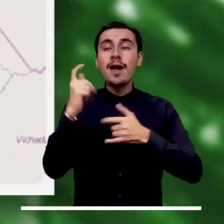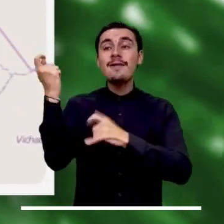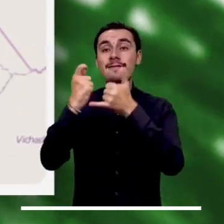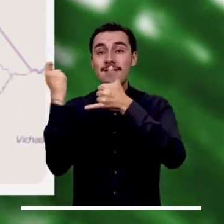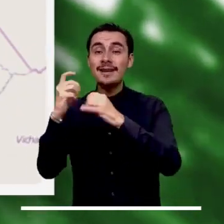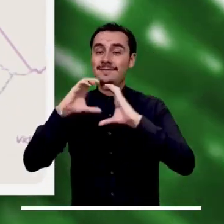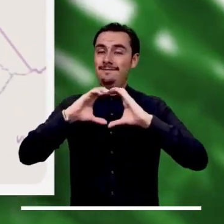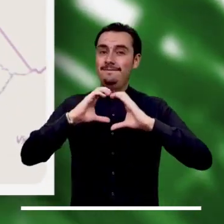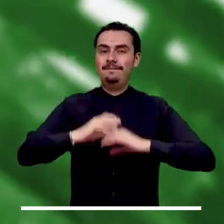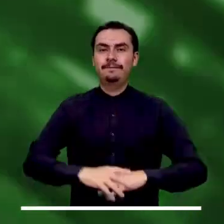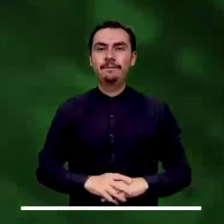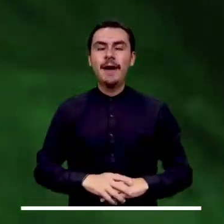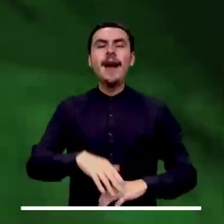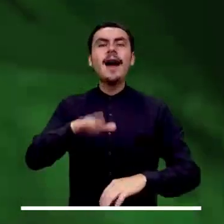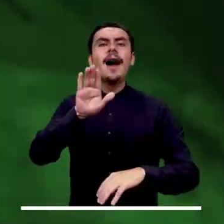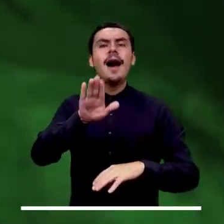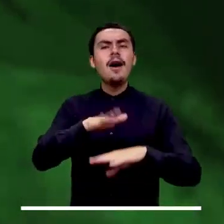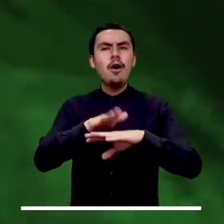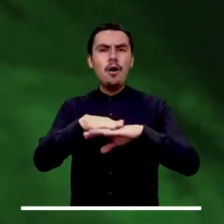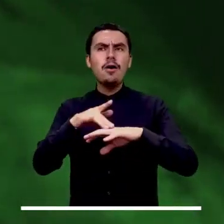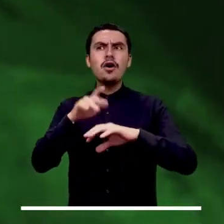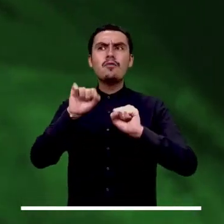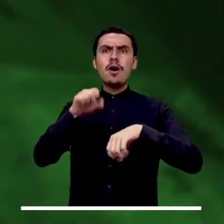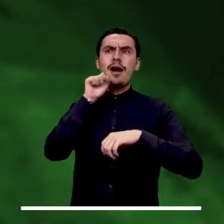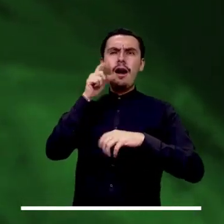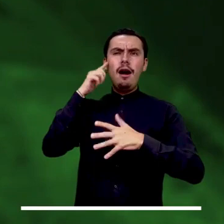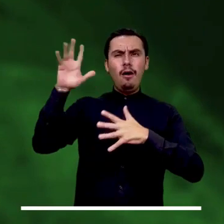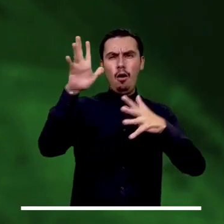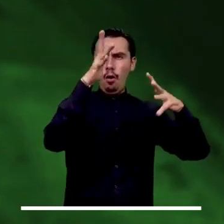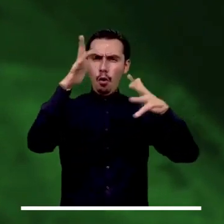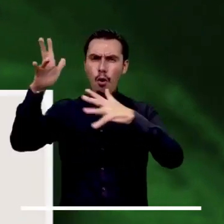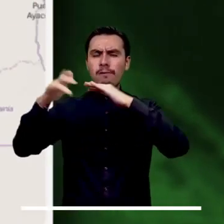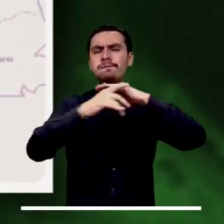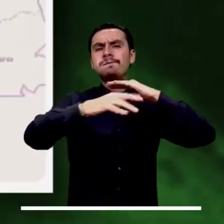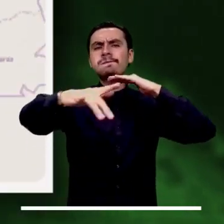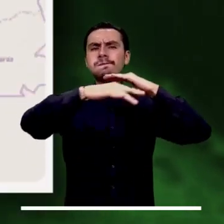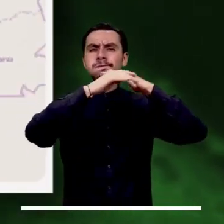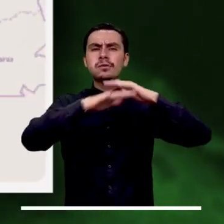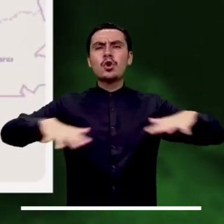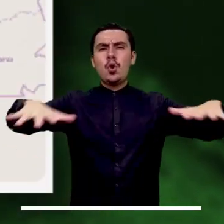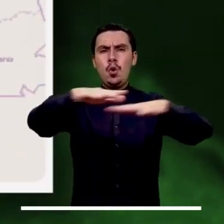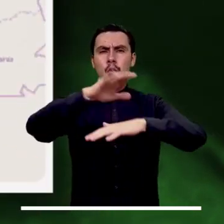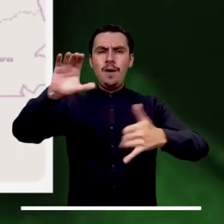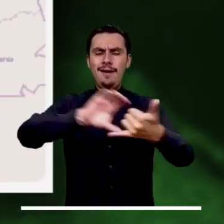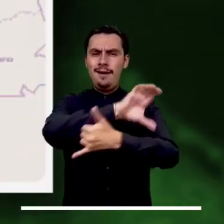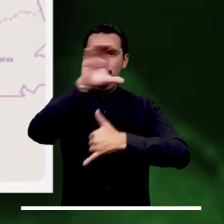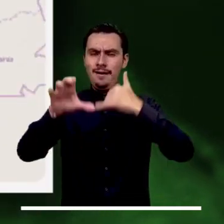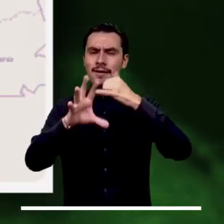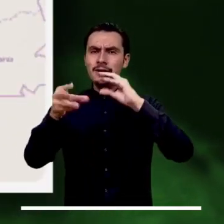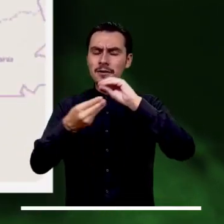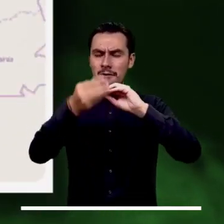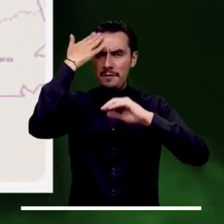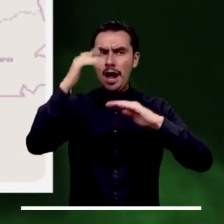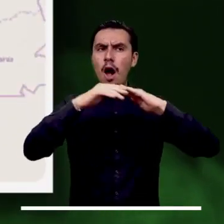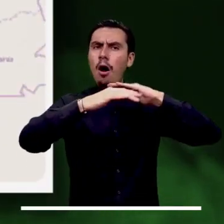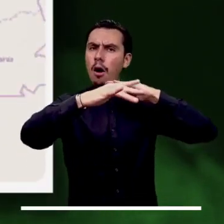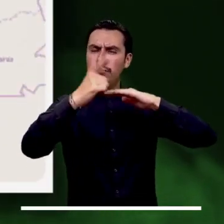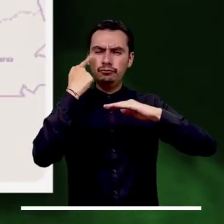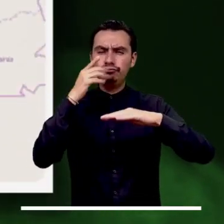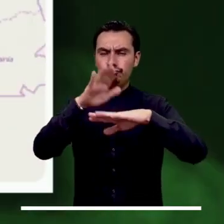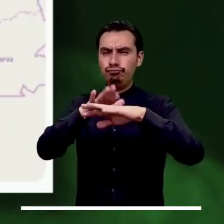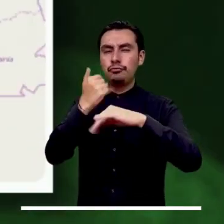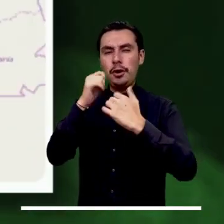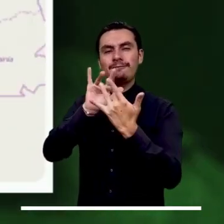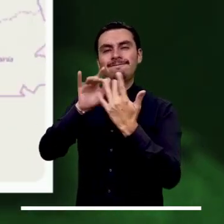Alerta roja por alta probabilidad de ocurrencia de deslizamientos de tierra en zonas del Pacífico, Los Andes, Caquetá,